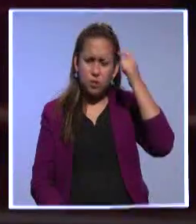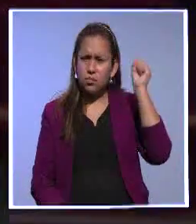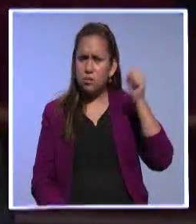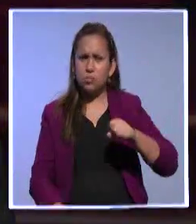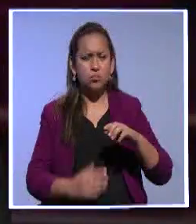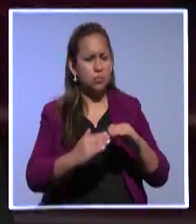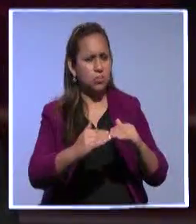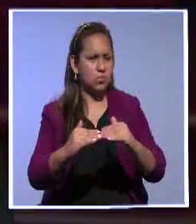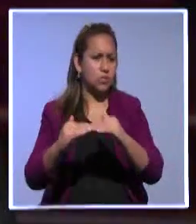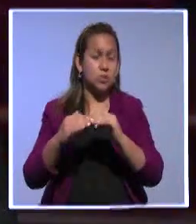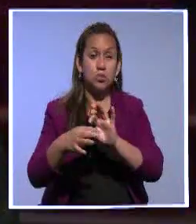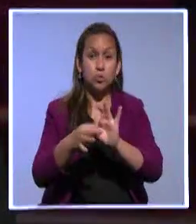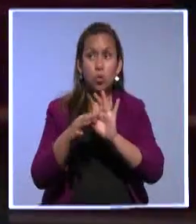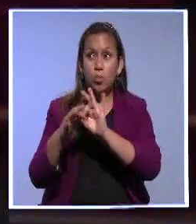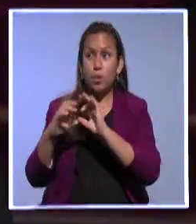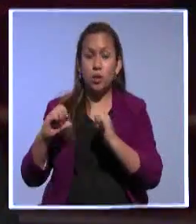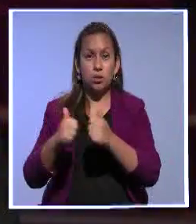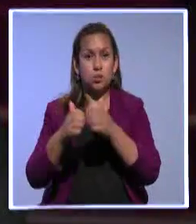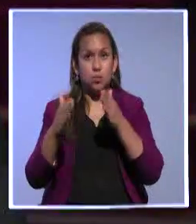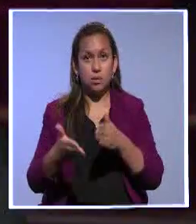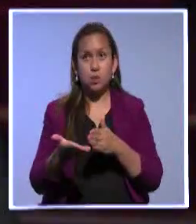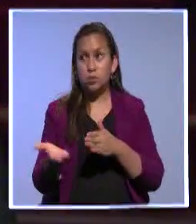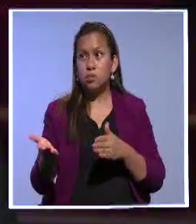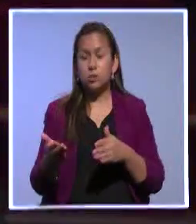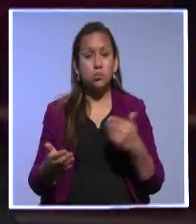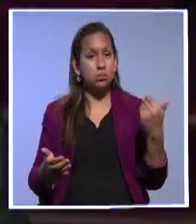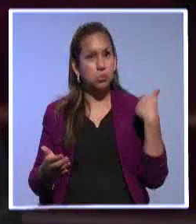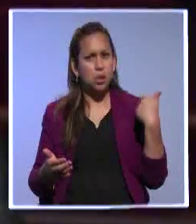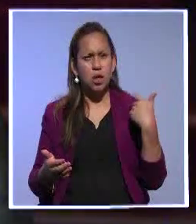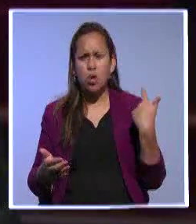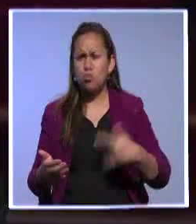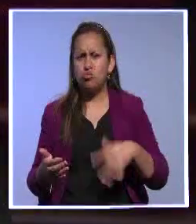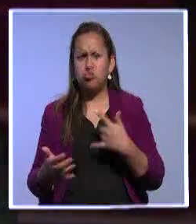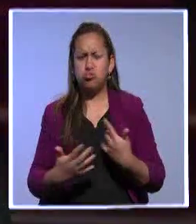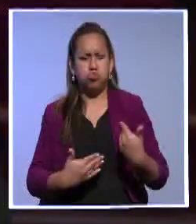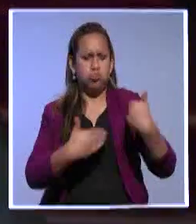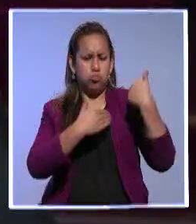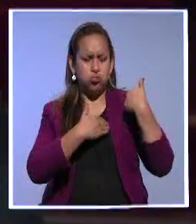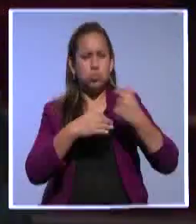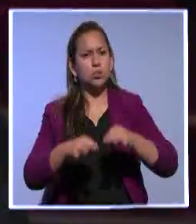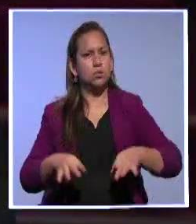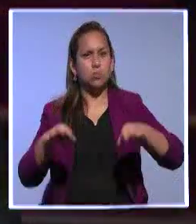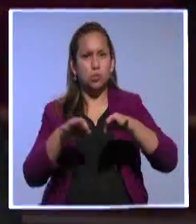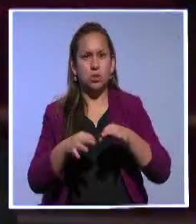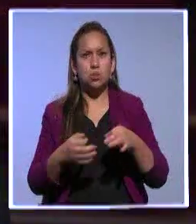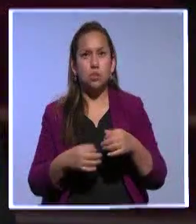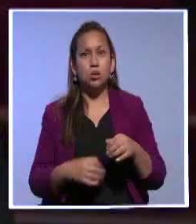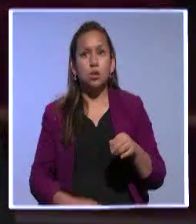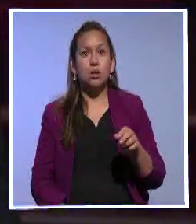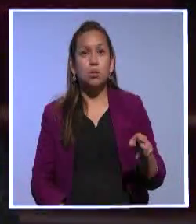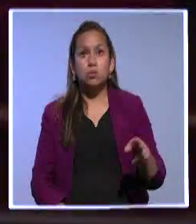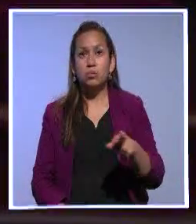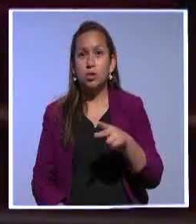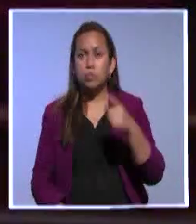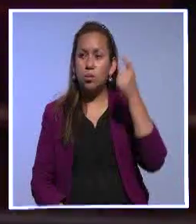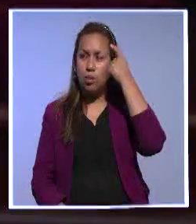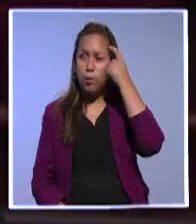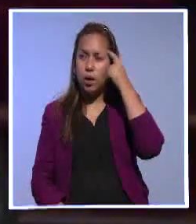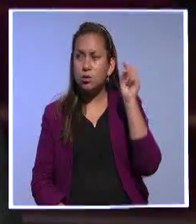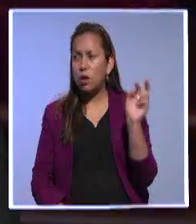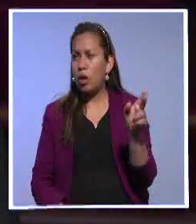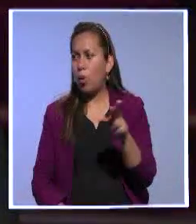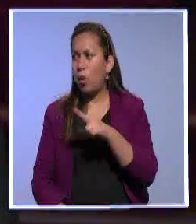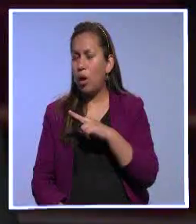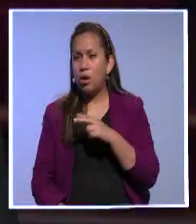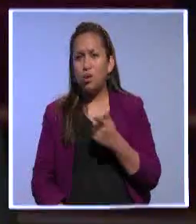Yo creo que los compañeros asambleístas de oposición tienen un rol precisamente para contradecir. Si estuviéramos todos de lo mismo no habría sentido, pero